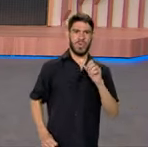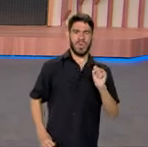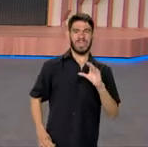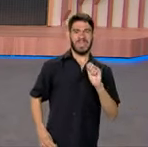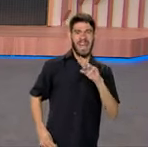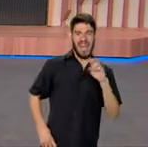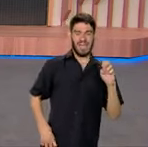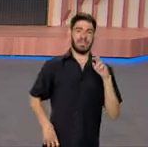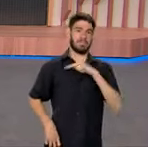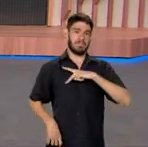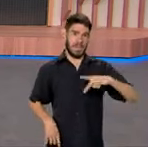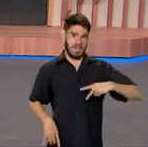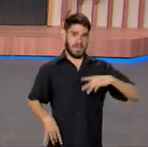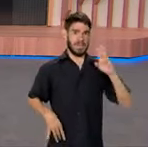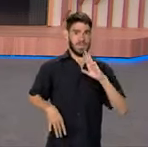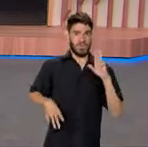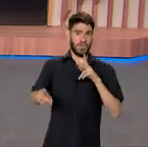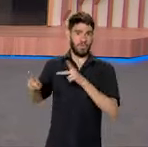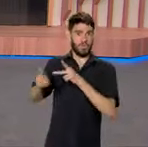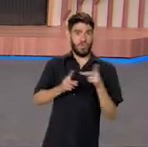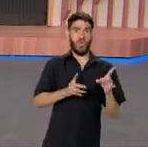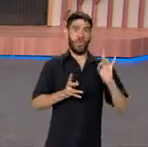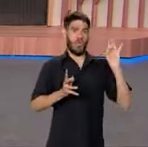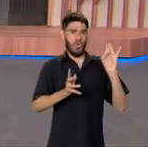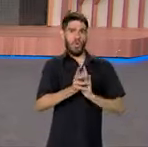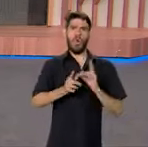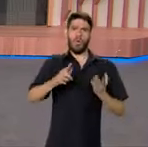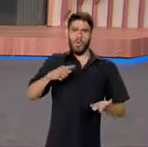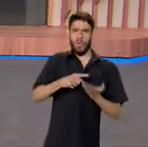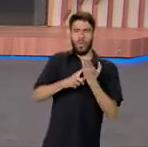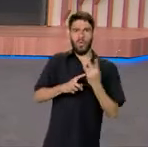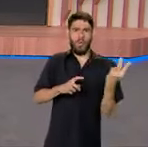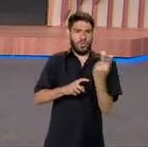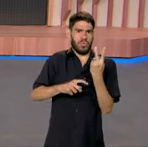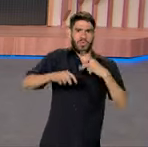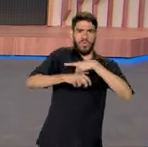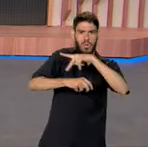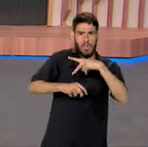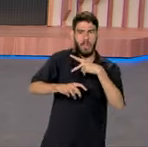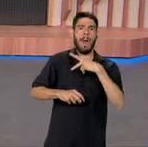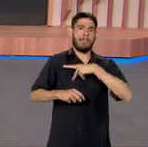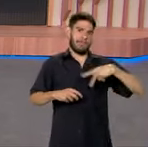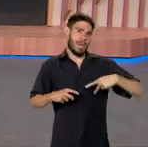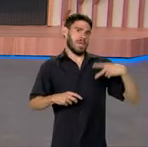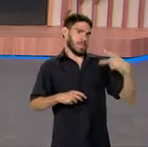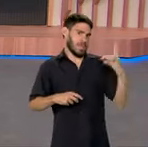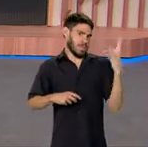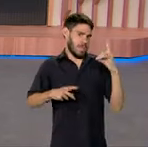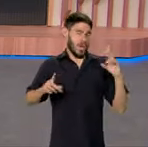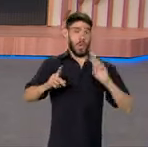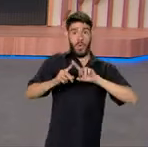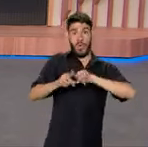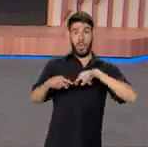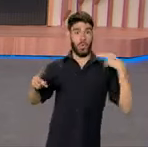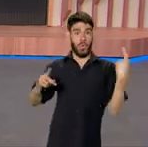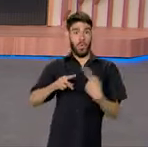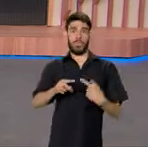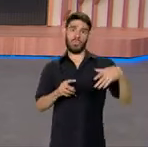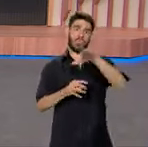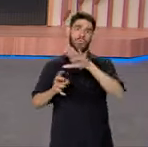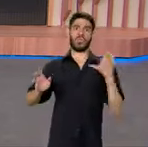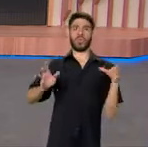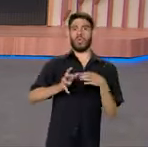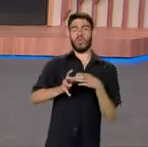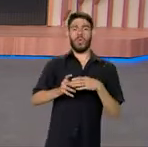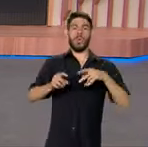Lula, Luis en visita oficial, teve encontro bilateral com o presidente Arce e una reunión ampliada con las equipes del